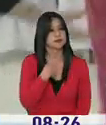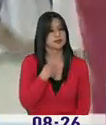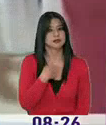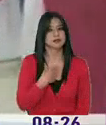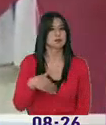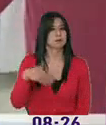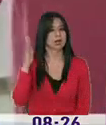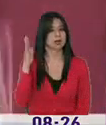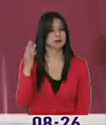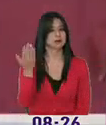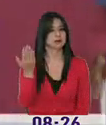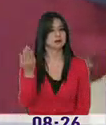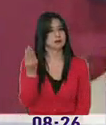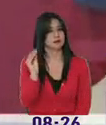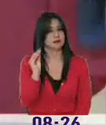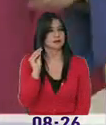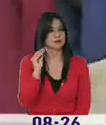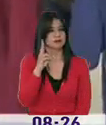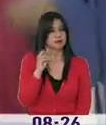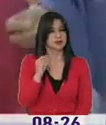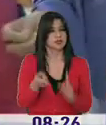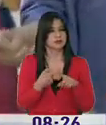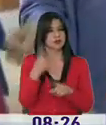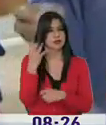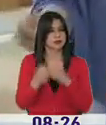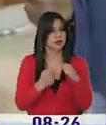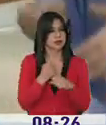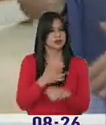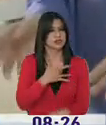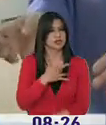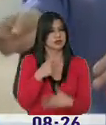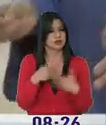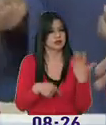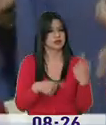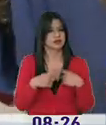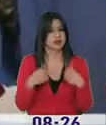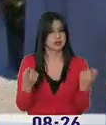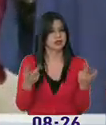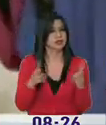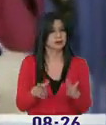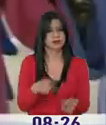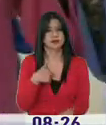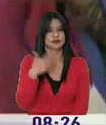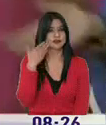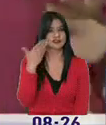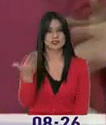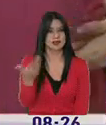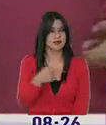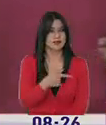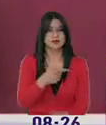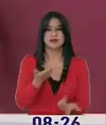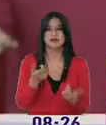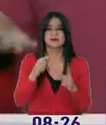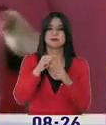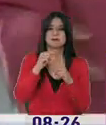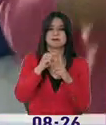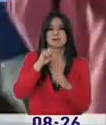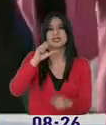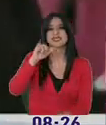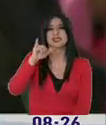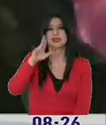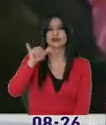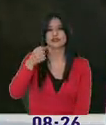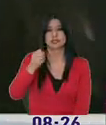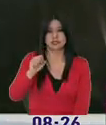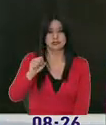a adultos jóvenes de entre 20 y 40 años y que los síntomas son un sinnúmero y muchas veces no se sabe qué es esclerosis múltiple si no se atribuye a otro